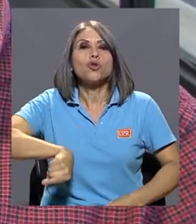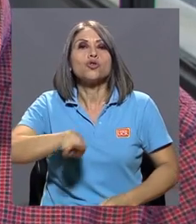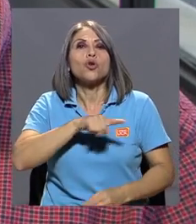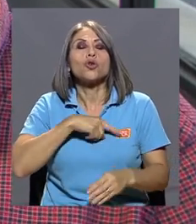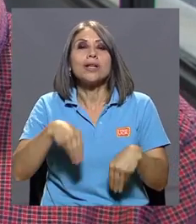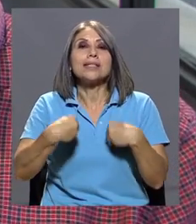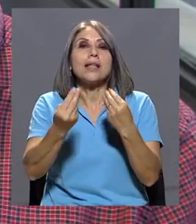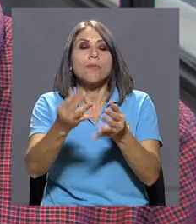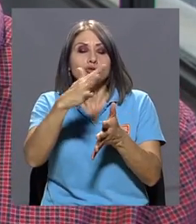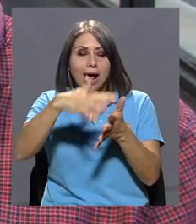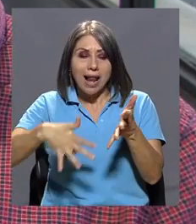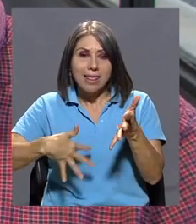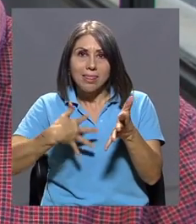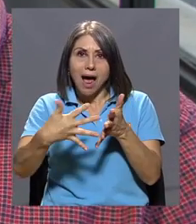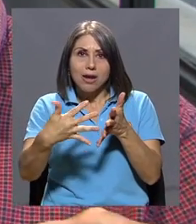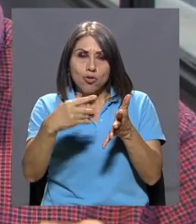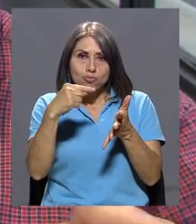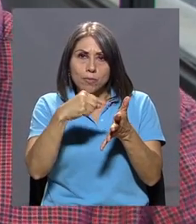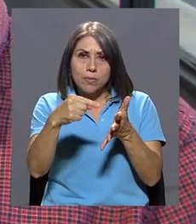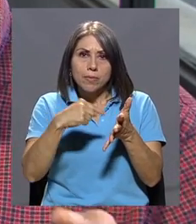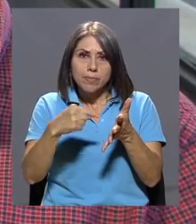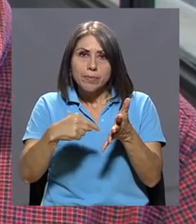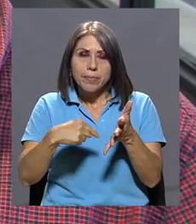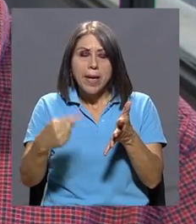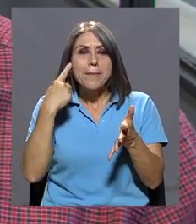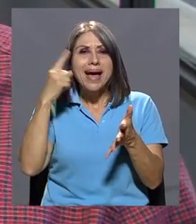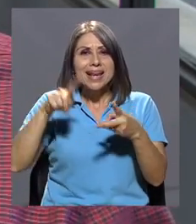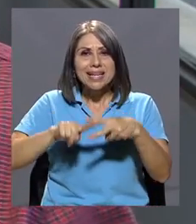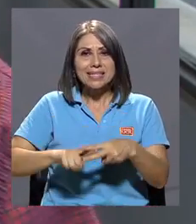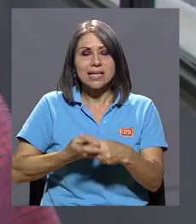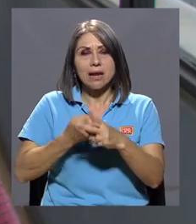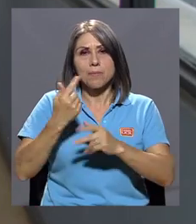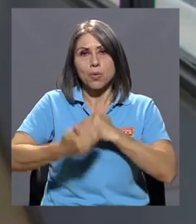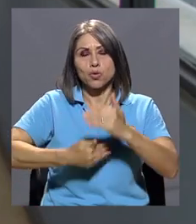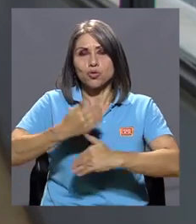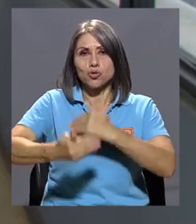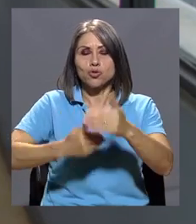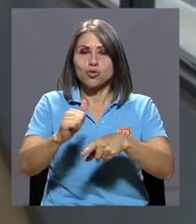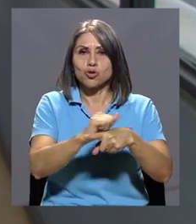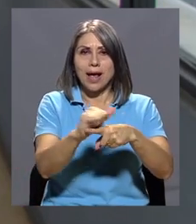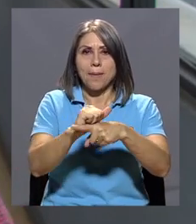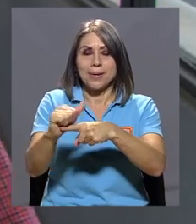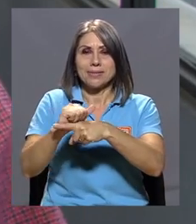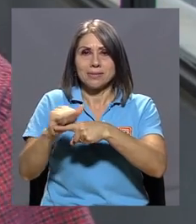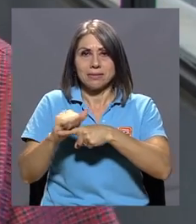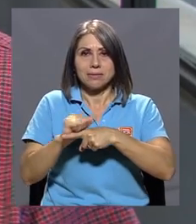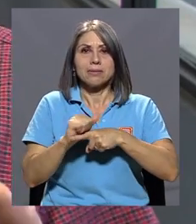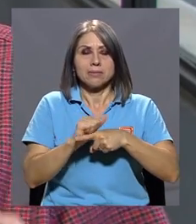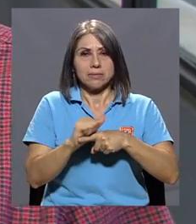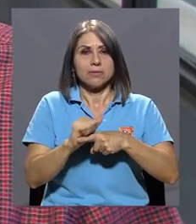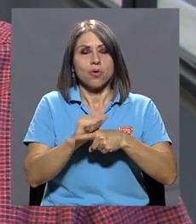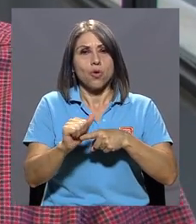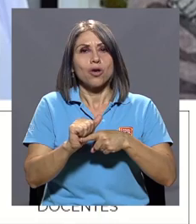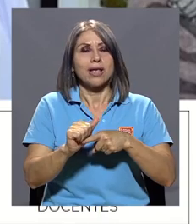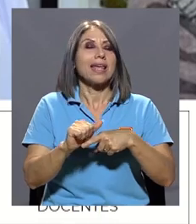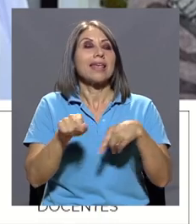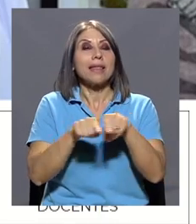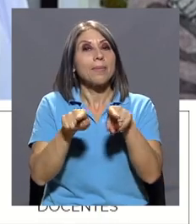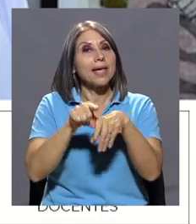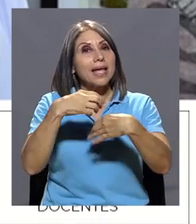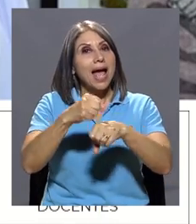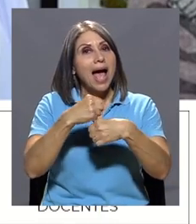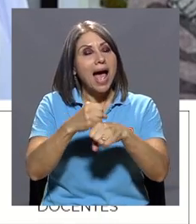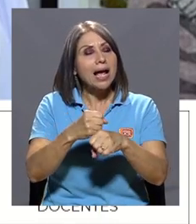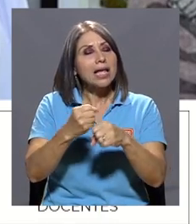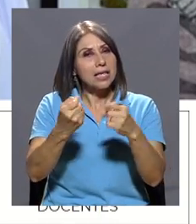damos un calendario para iniciar todo un proceso de capacitación y formulación